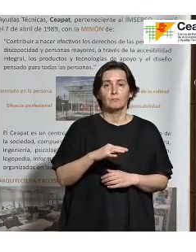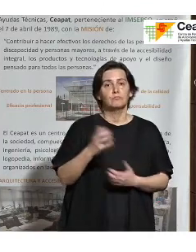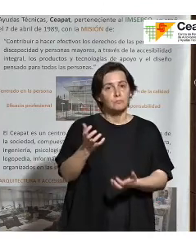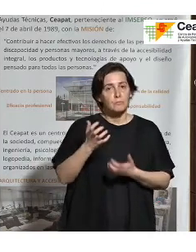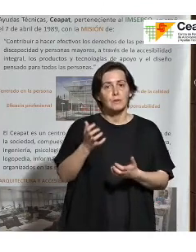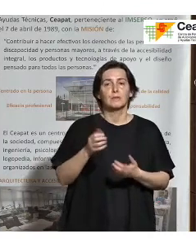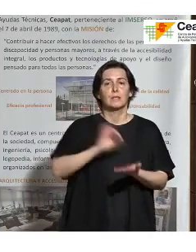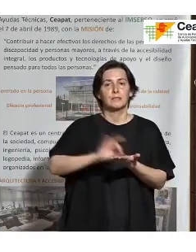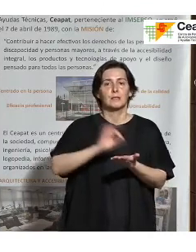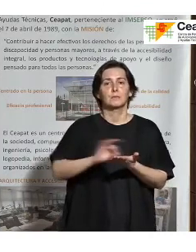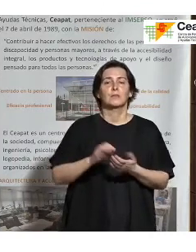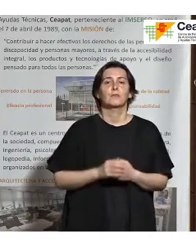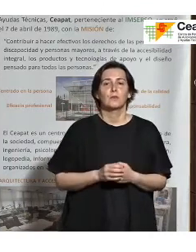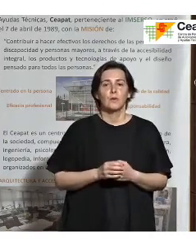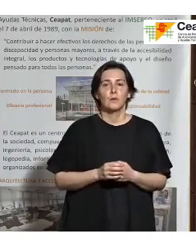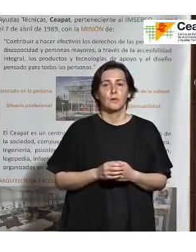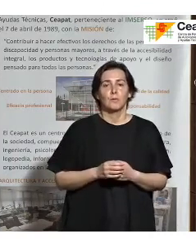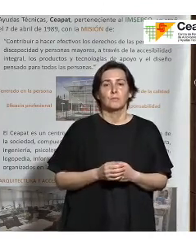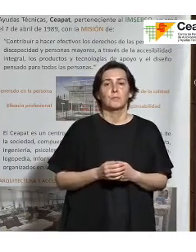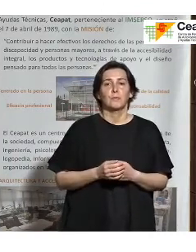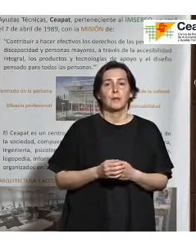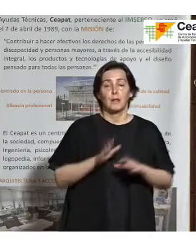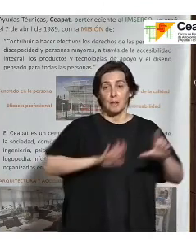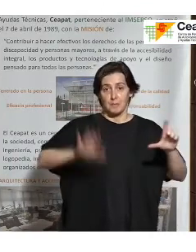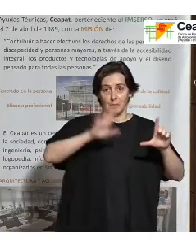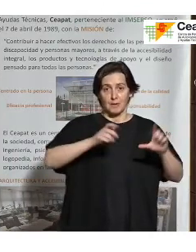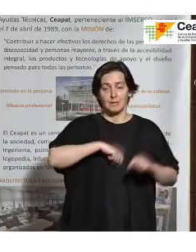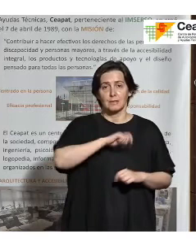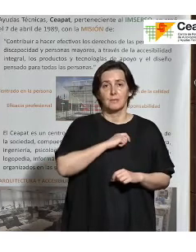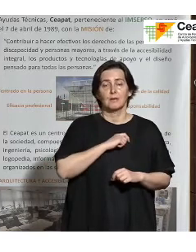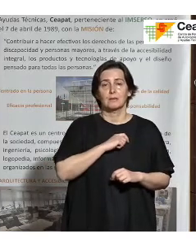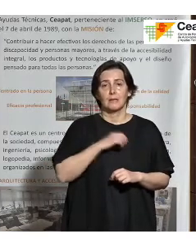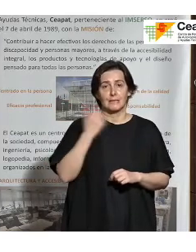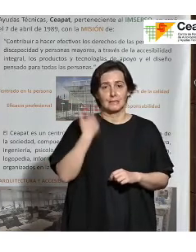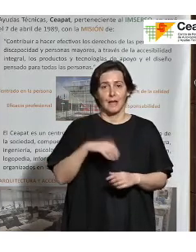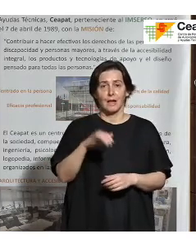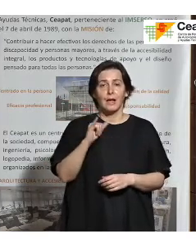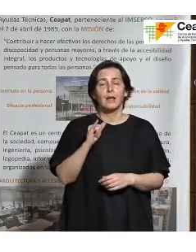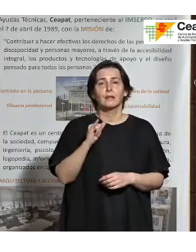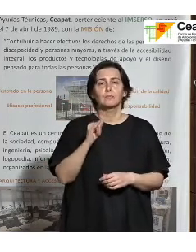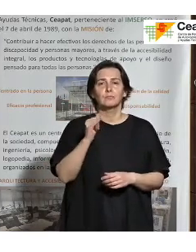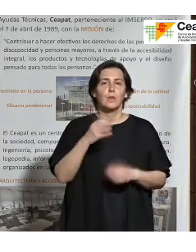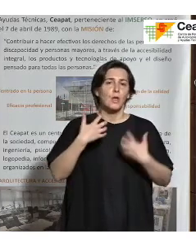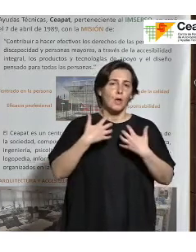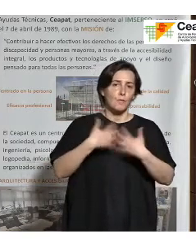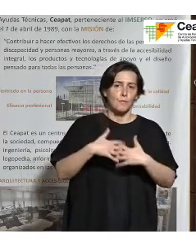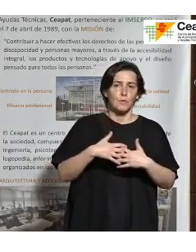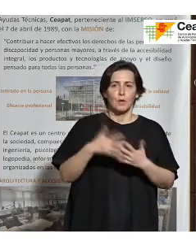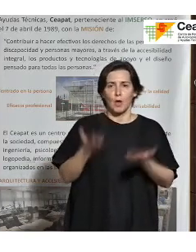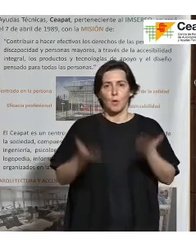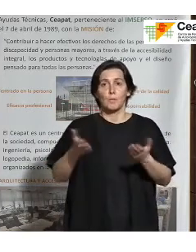servicio tan implantado en nuestro país y que funciona comparándolo con el entorno